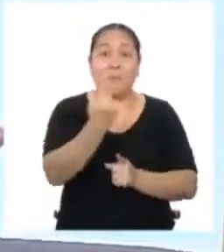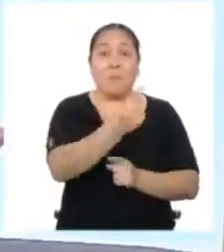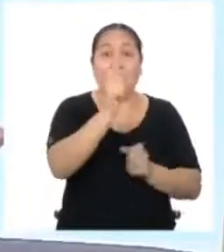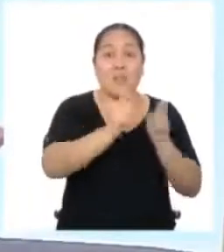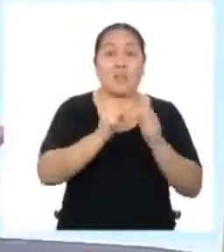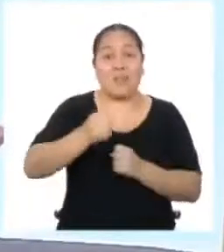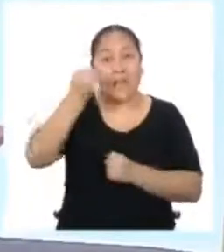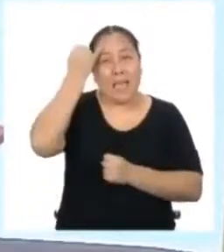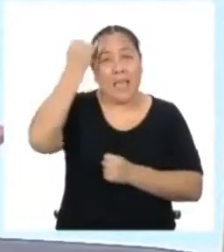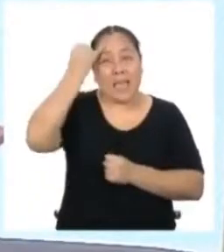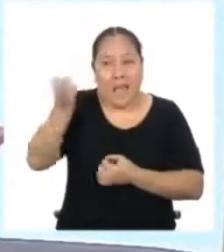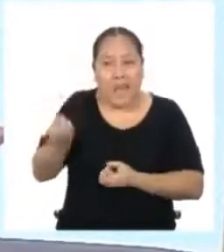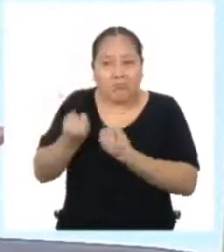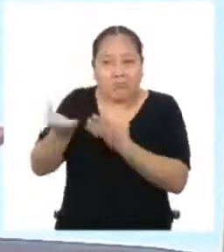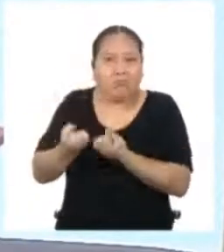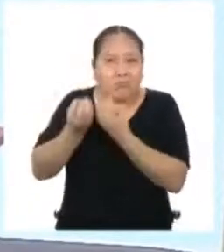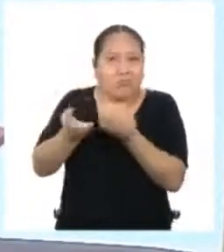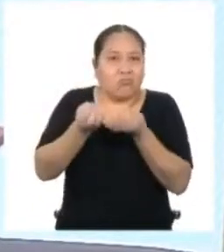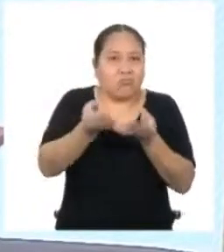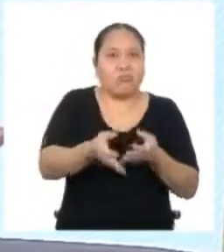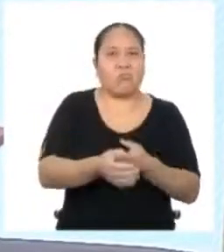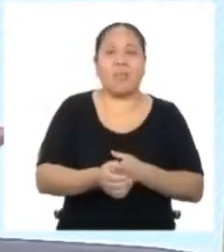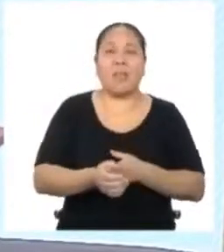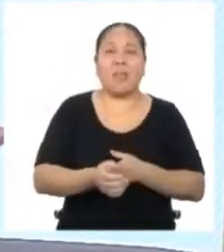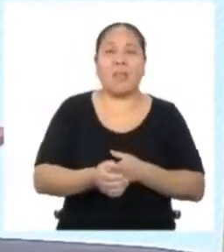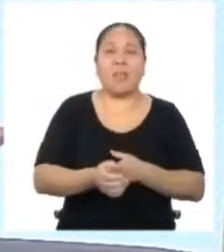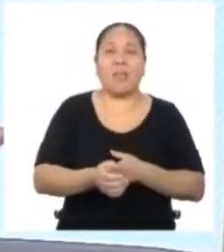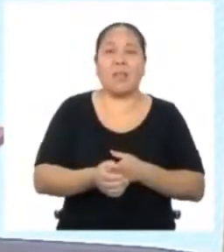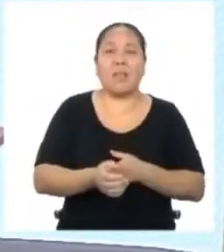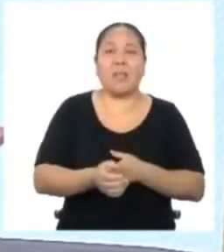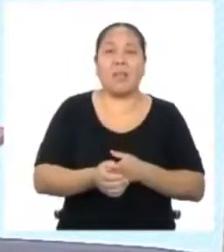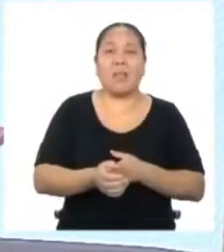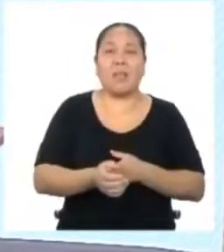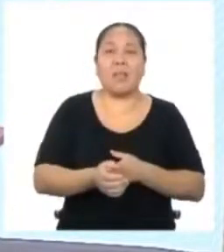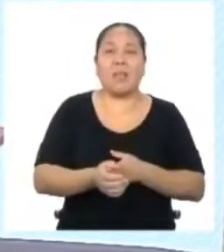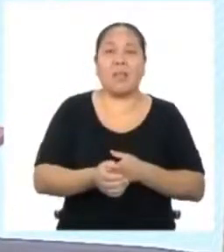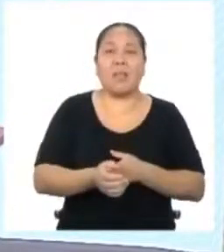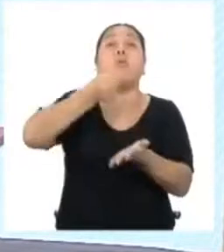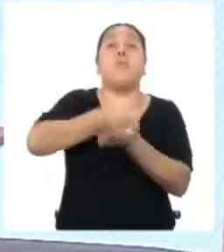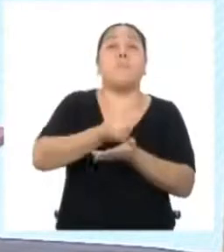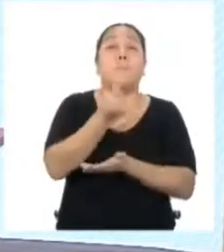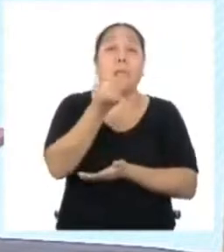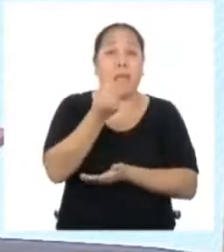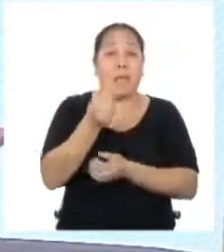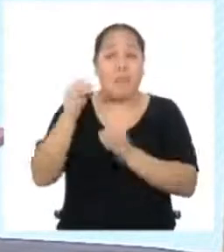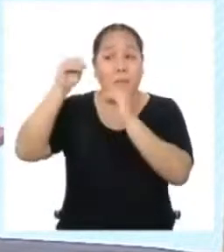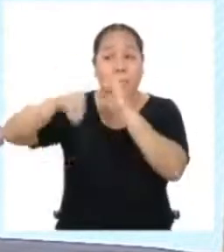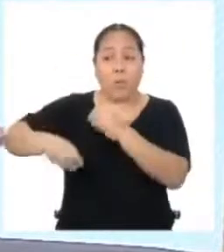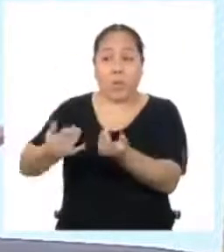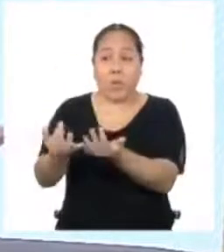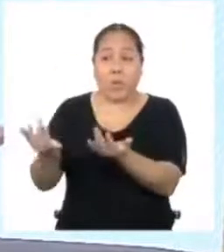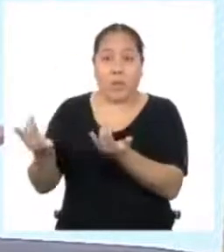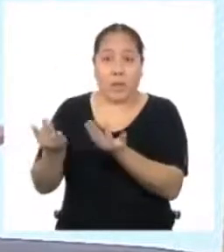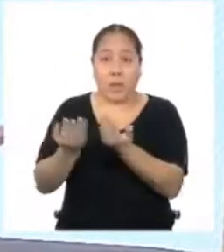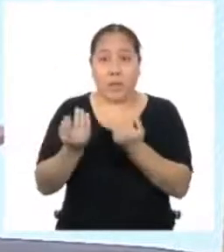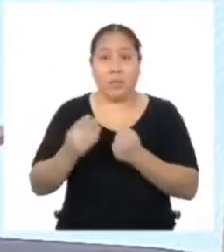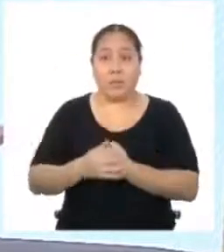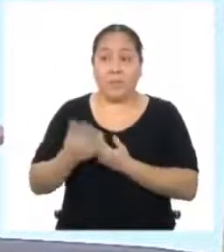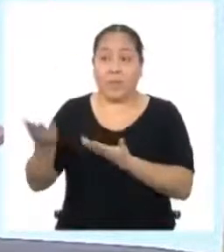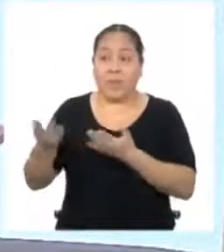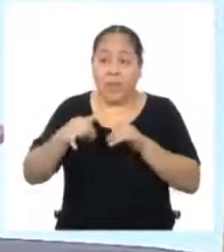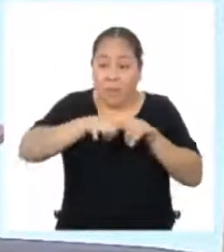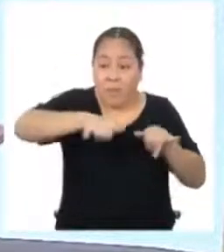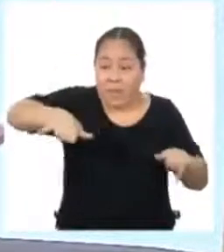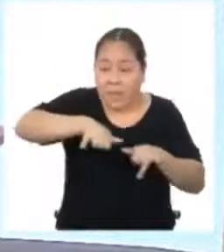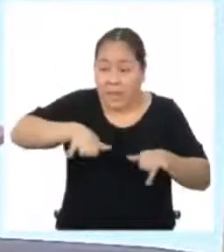Gracias, Rodri La cosa es que ahora me pidieron que haga un presupuesto de cuánto costaría instalar grass Pero para eso me han dado las medidas de la cancha y de la